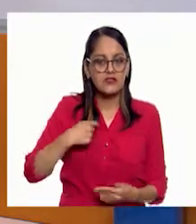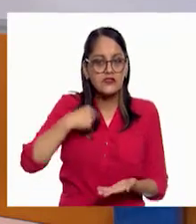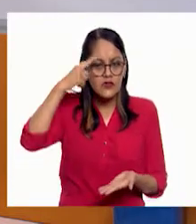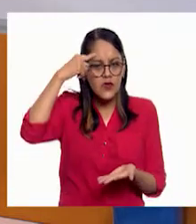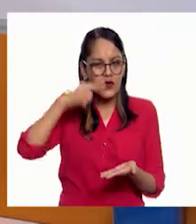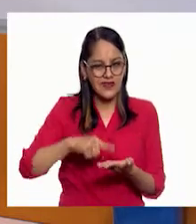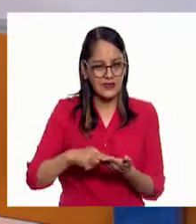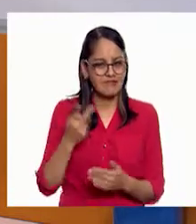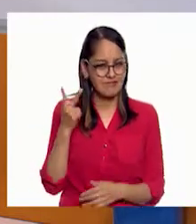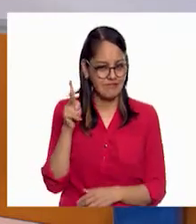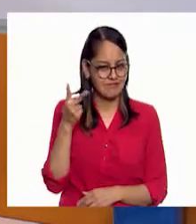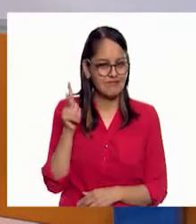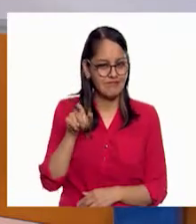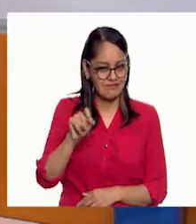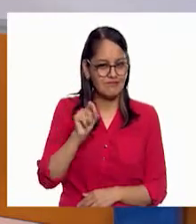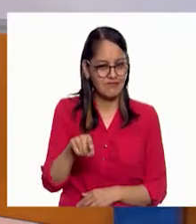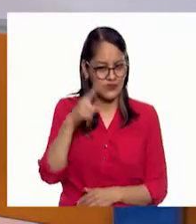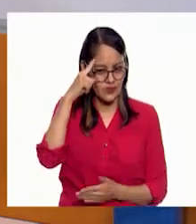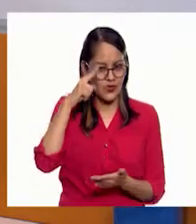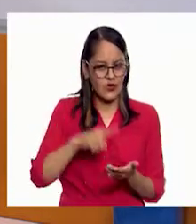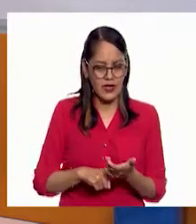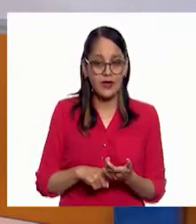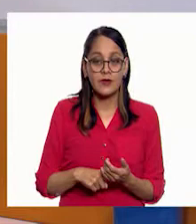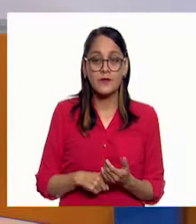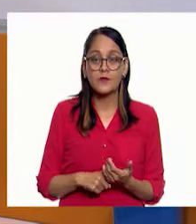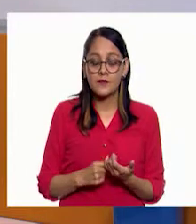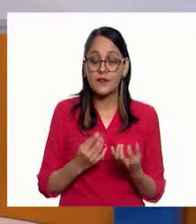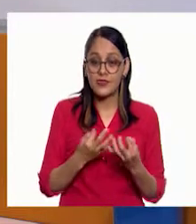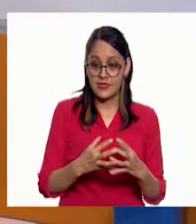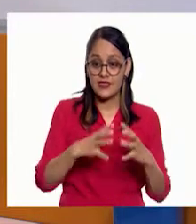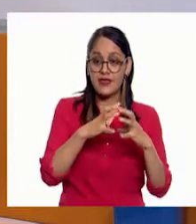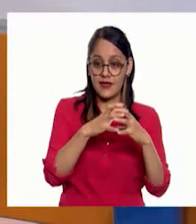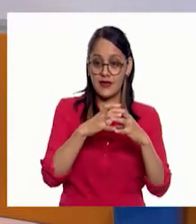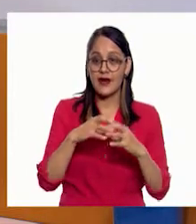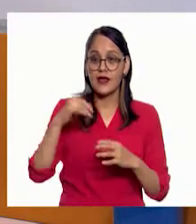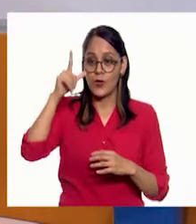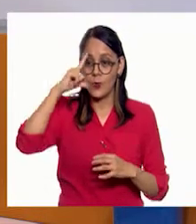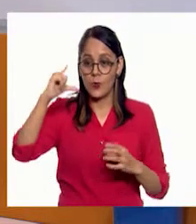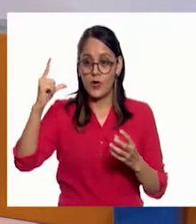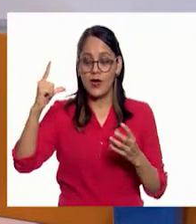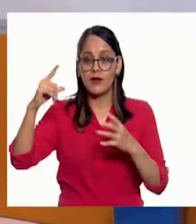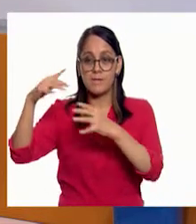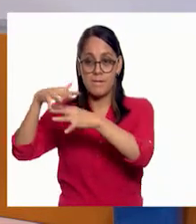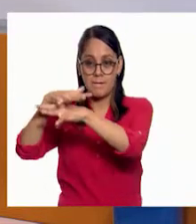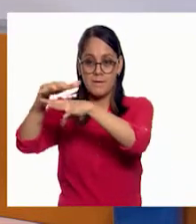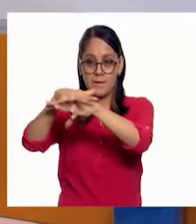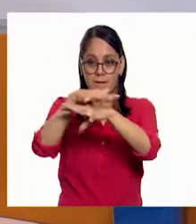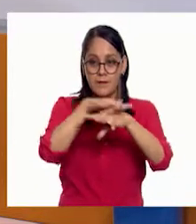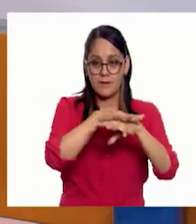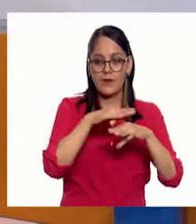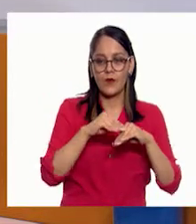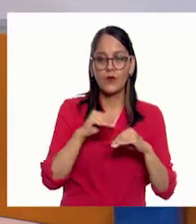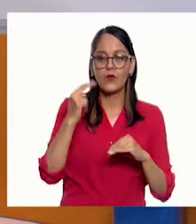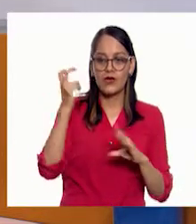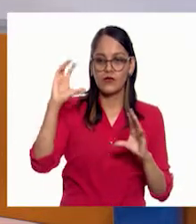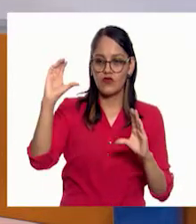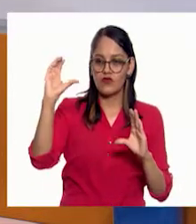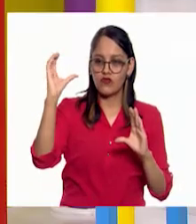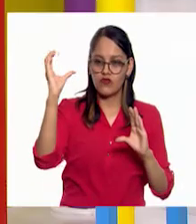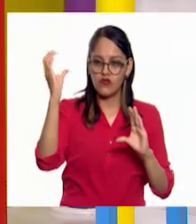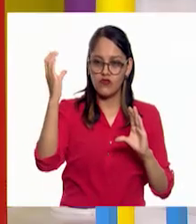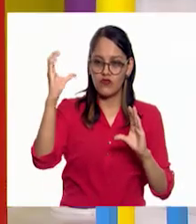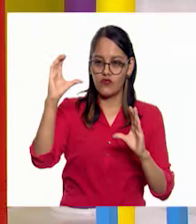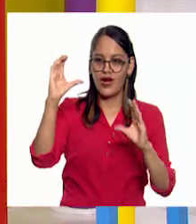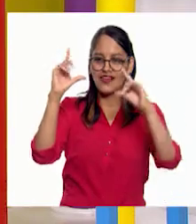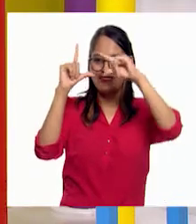ambas, ambos cuerpos tienen ese movimiento y por eso hay veces que la vamos viendo por pedacitos. Justamente,